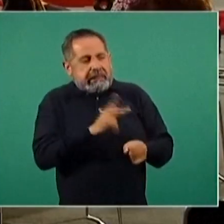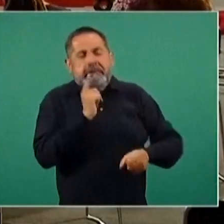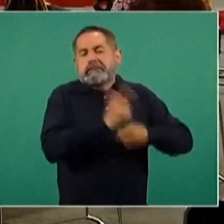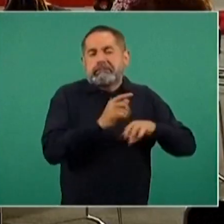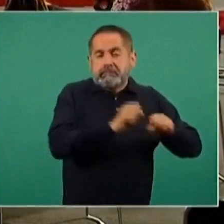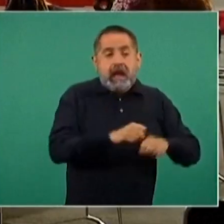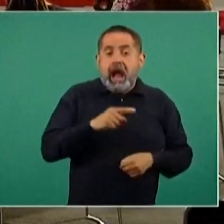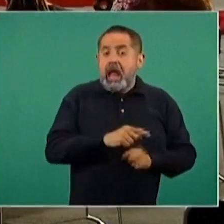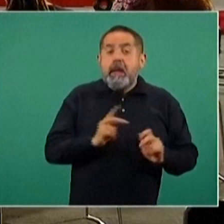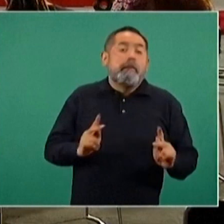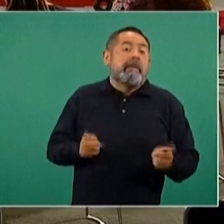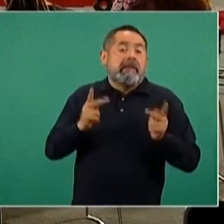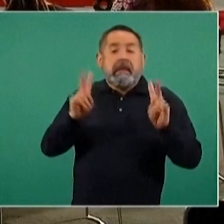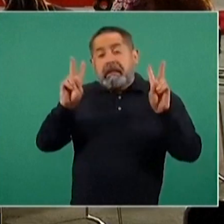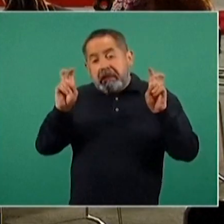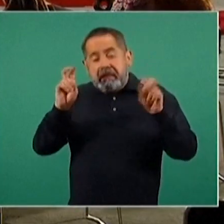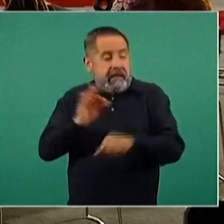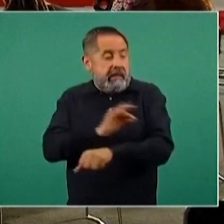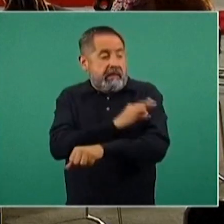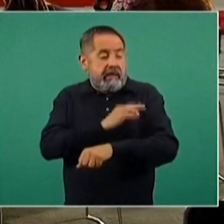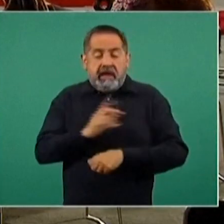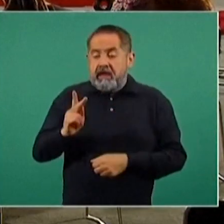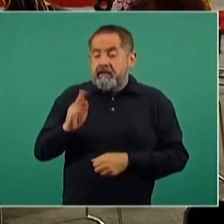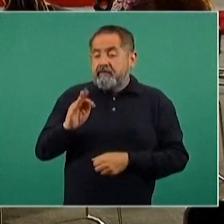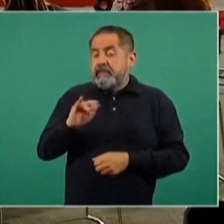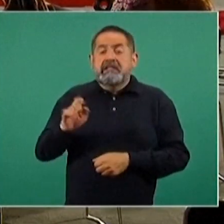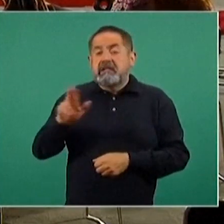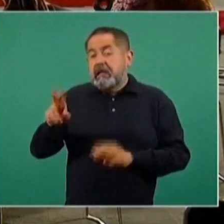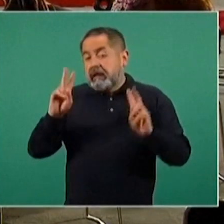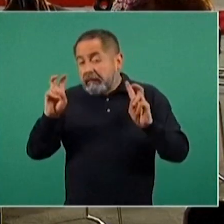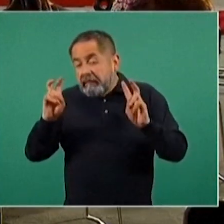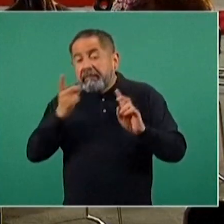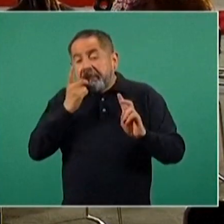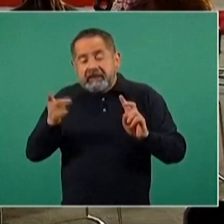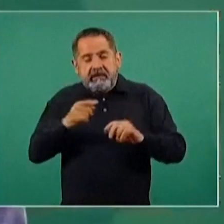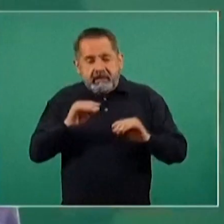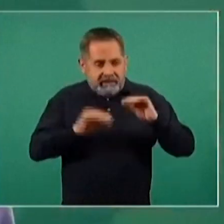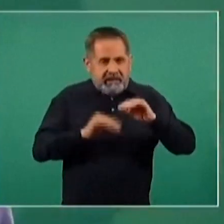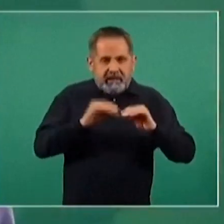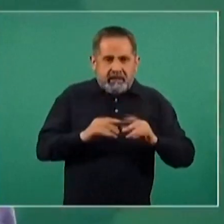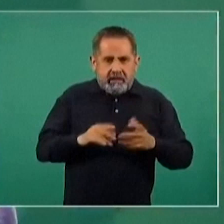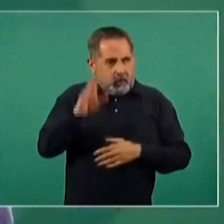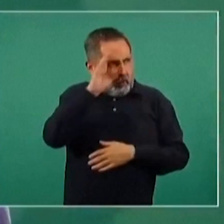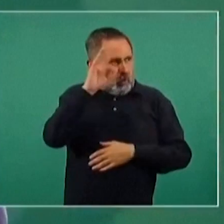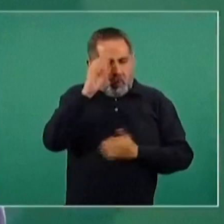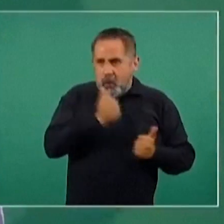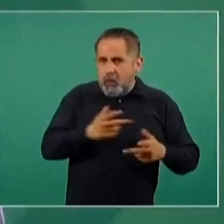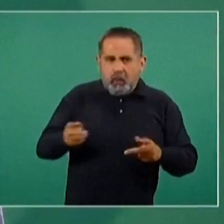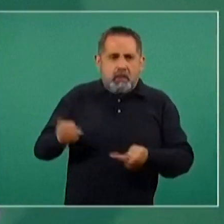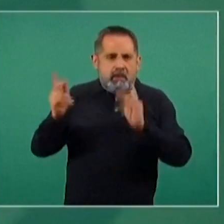se vendía lo que se suponía eran vacunas de Pfizer en unas cantidades desorbitadas,